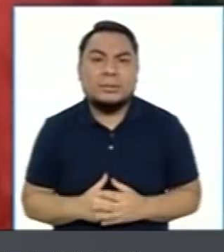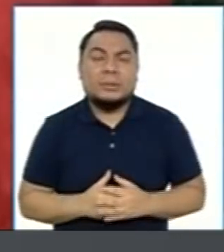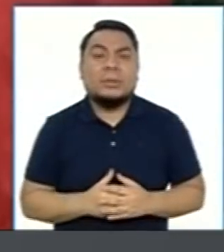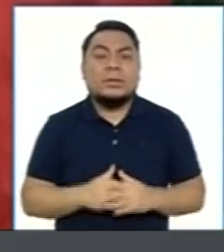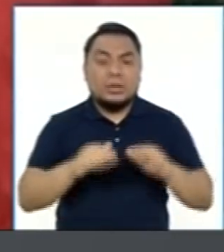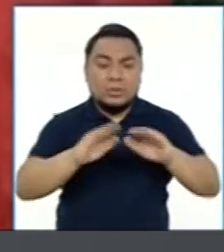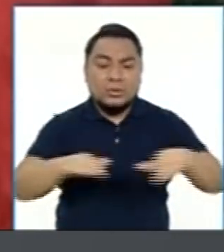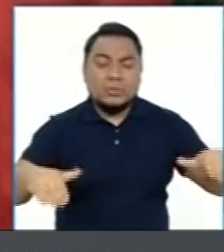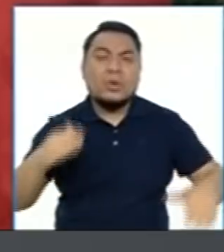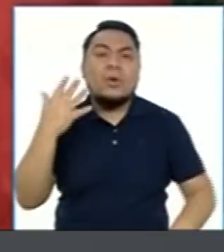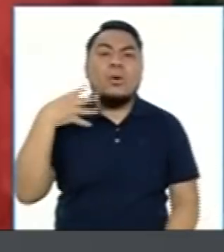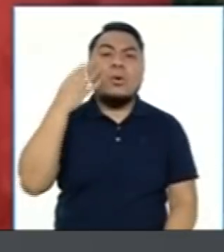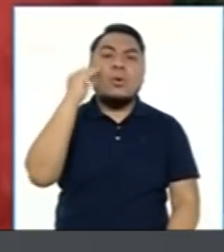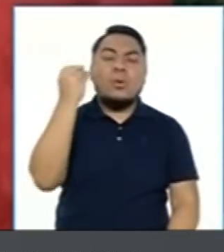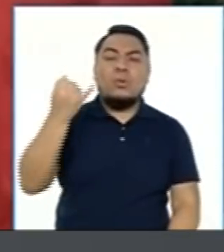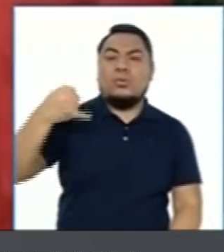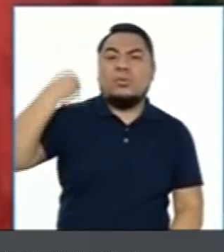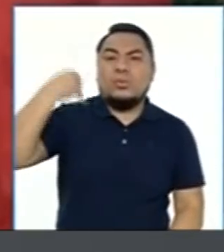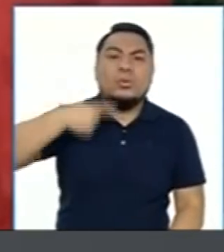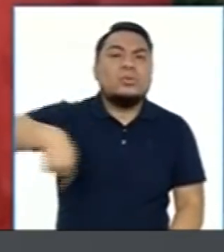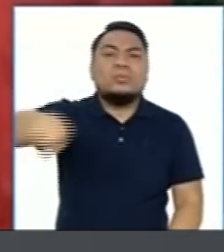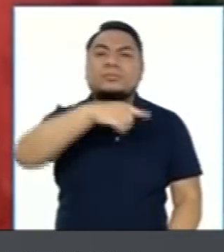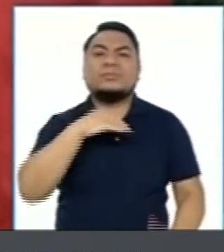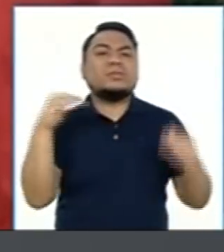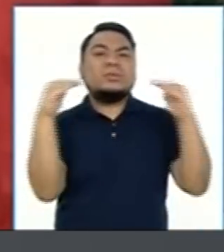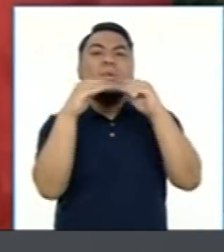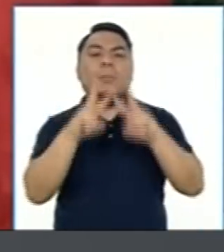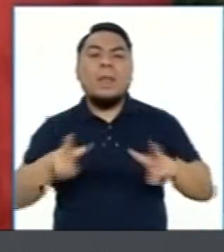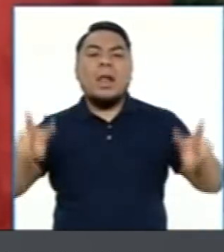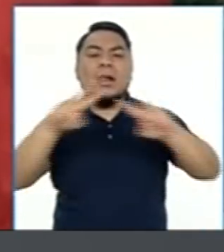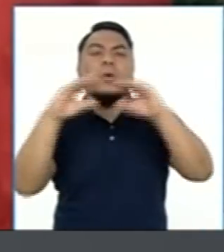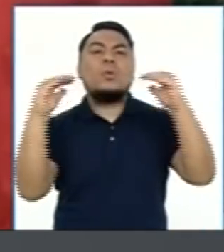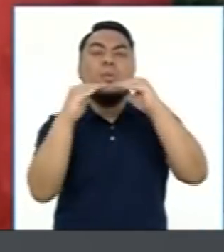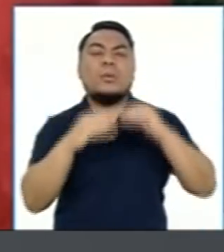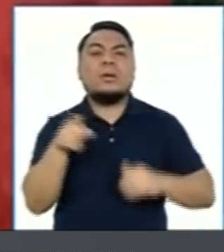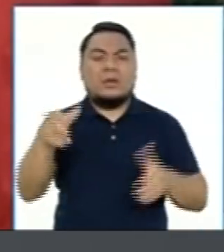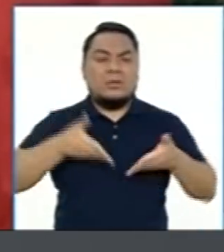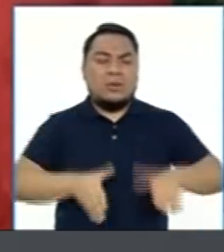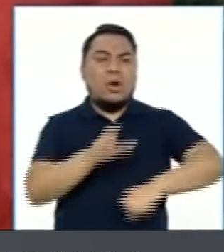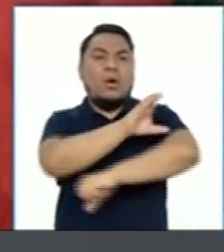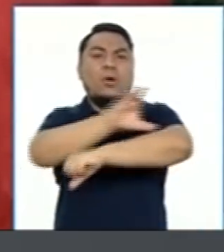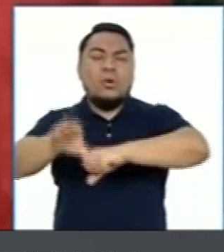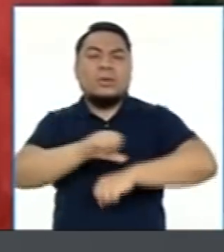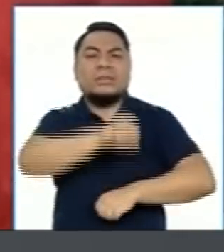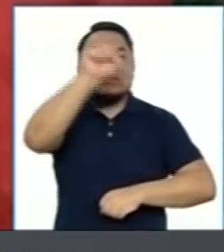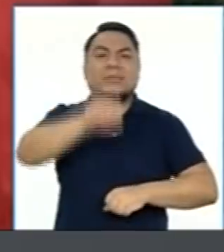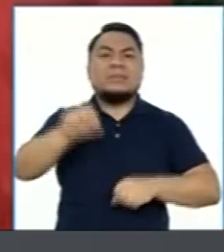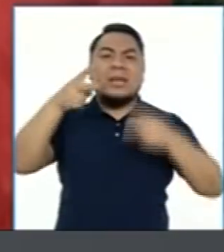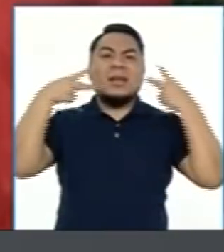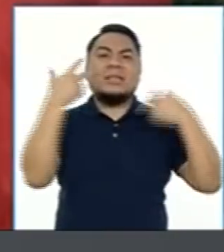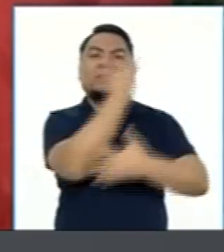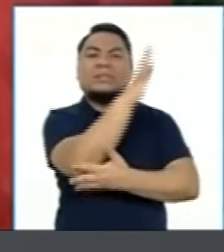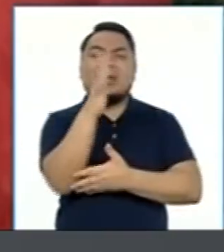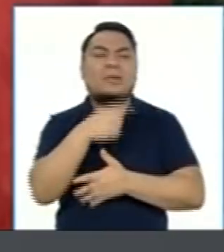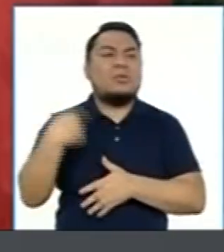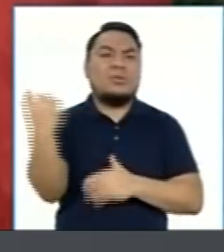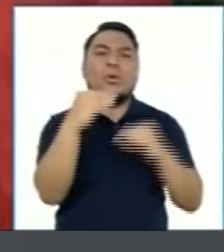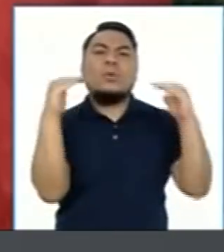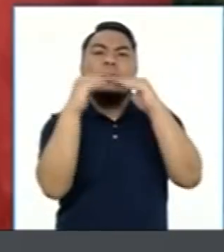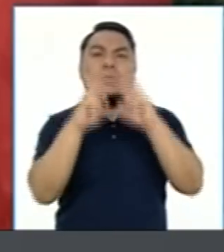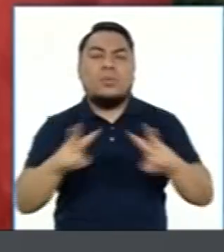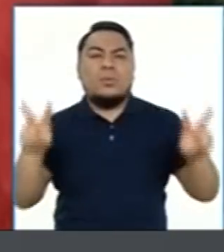Niños, jóvenes, adultos. Valemos lo mismo. Si hemos nacido en la costa, en la sierra, en la selva. Valemos lo mismo.